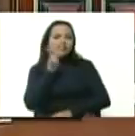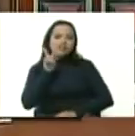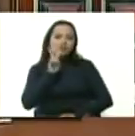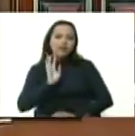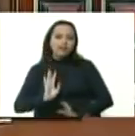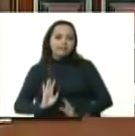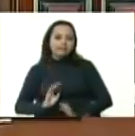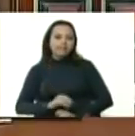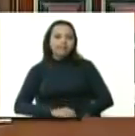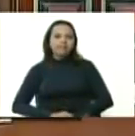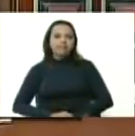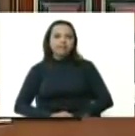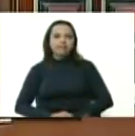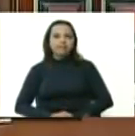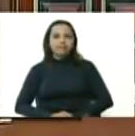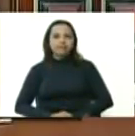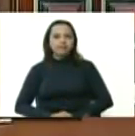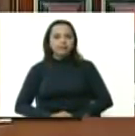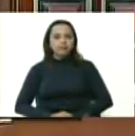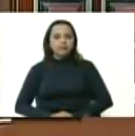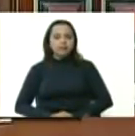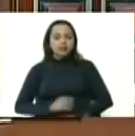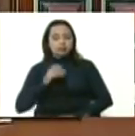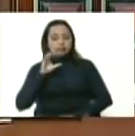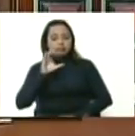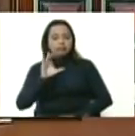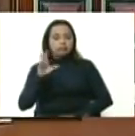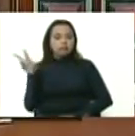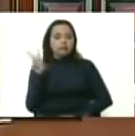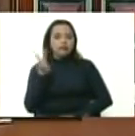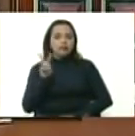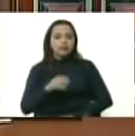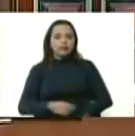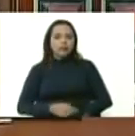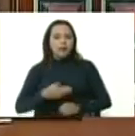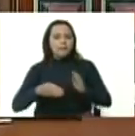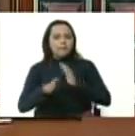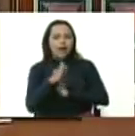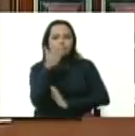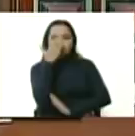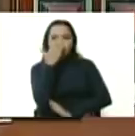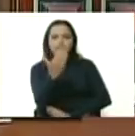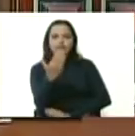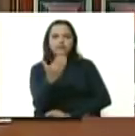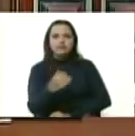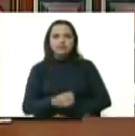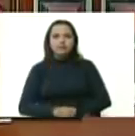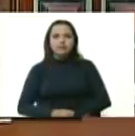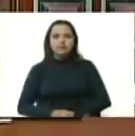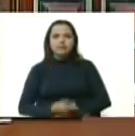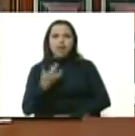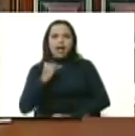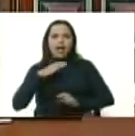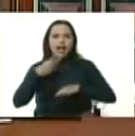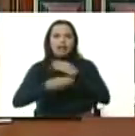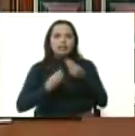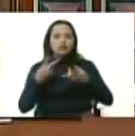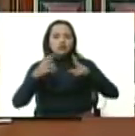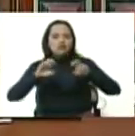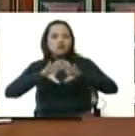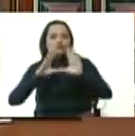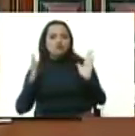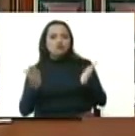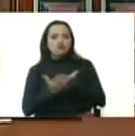la república bolivariana de Venezuela va a la vanguardia está creando un nuevo mundo